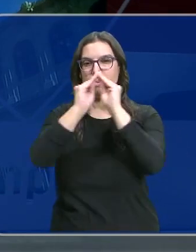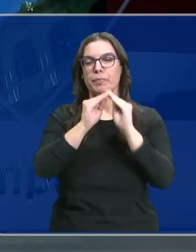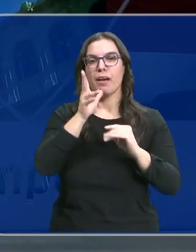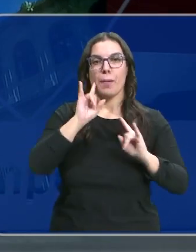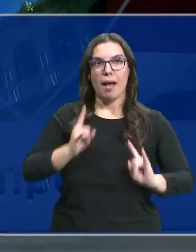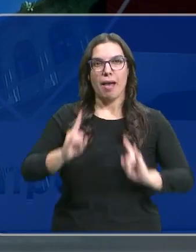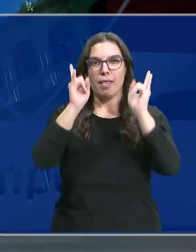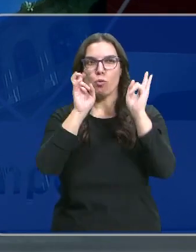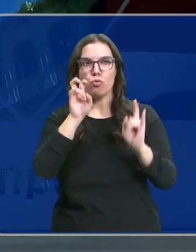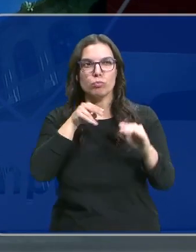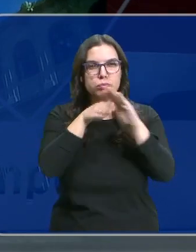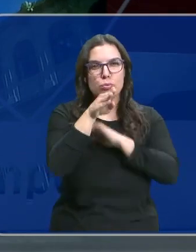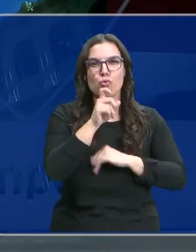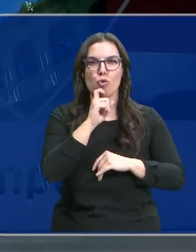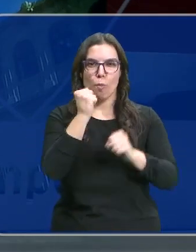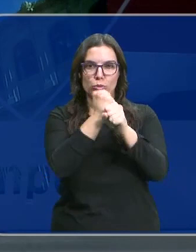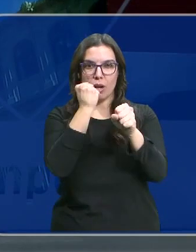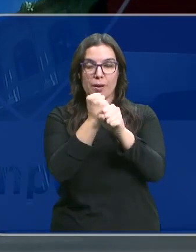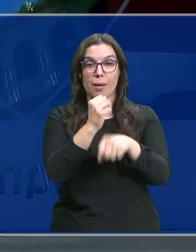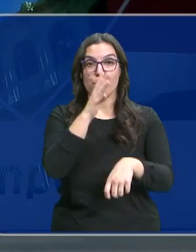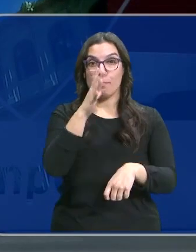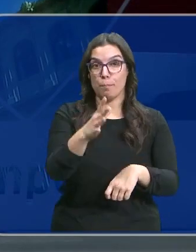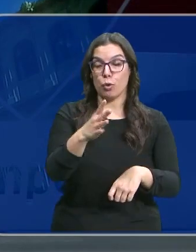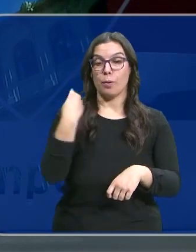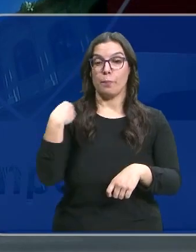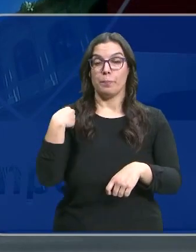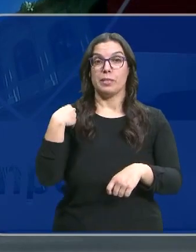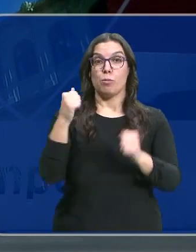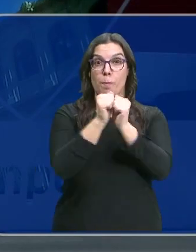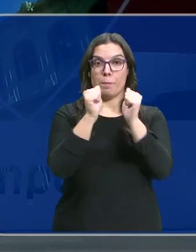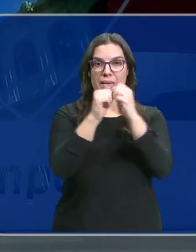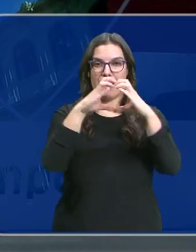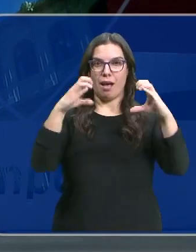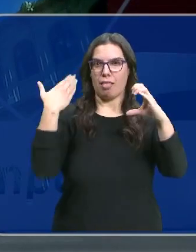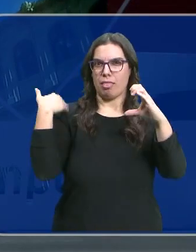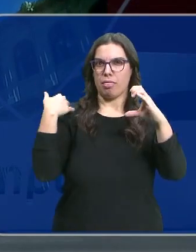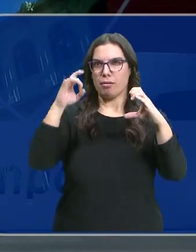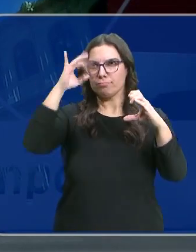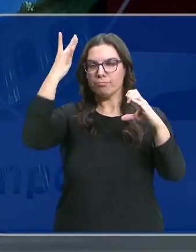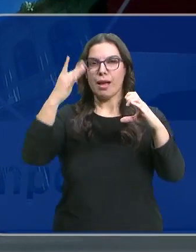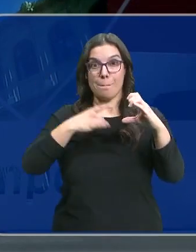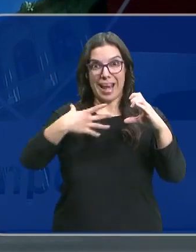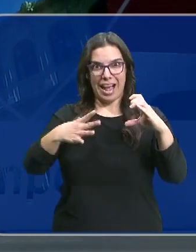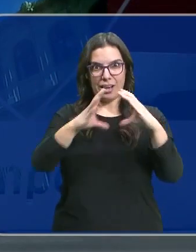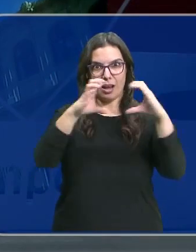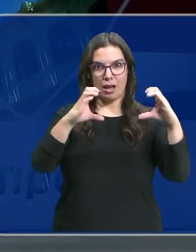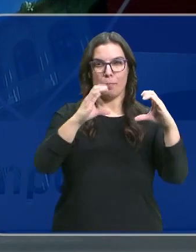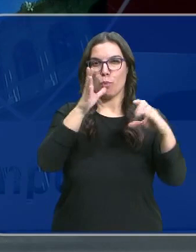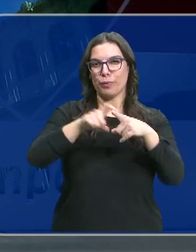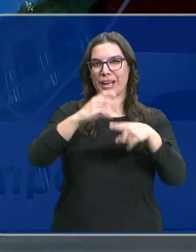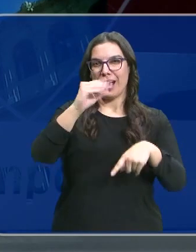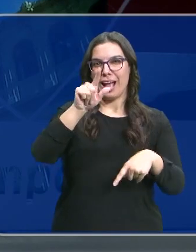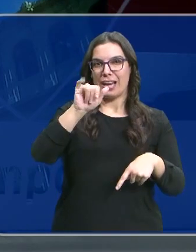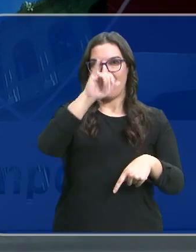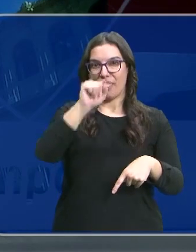andamios para recuperar el blanco de la piedra caliza con la que se construyó hace 130 años. Con minuciosidad intervienen también sobre las ventanas